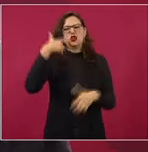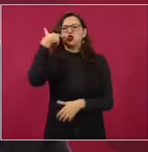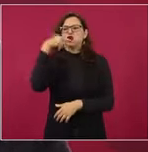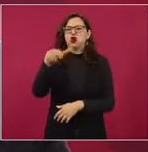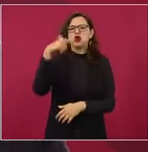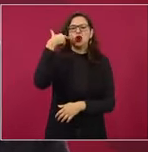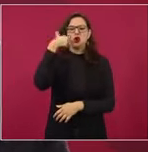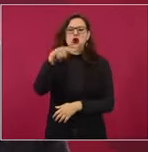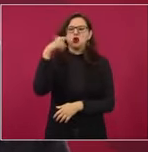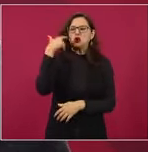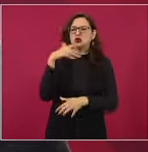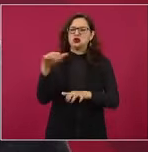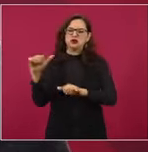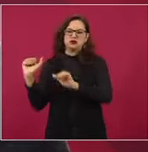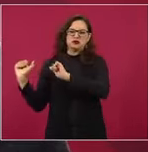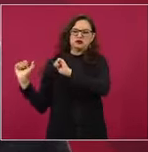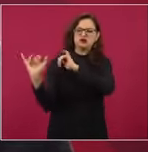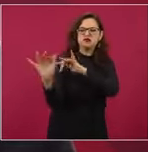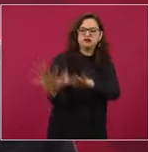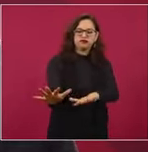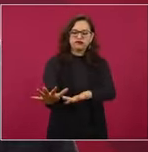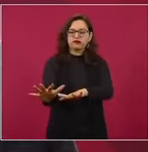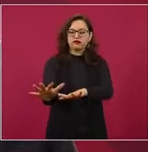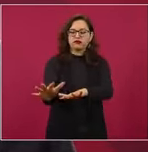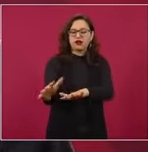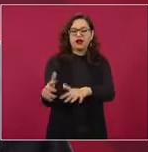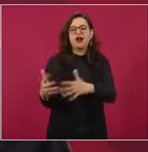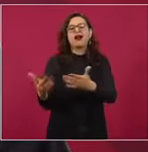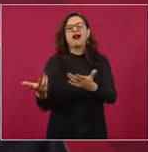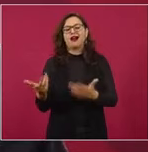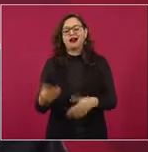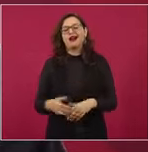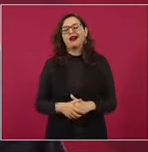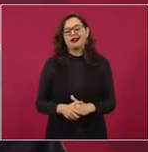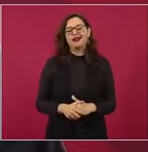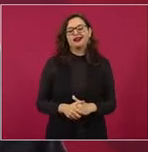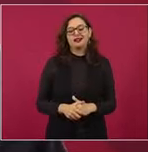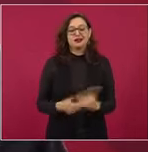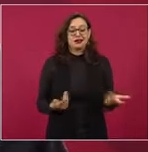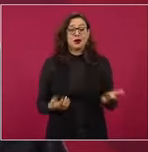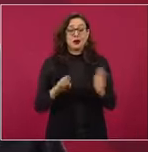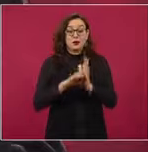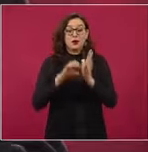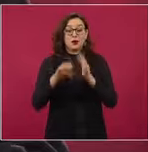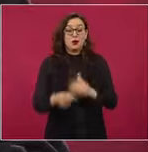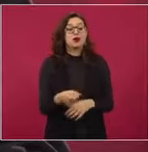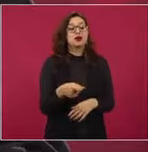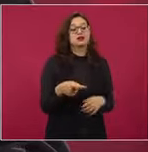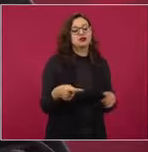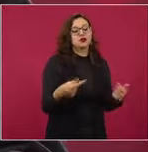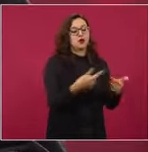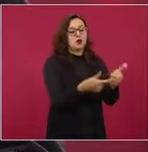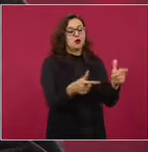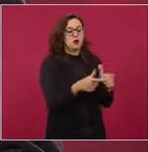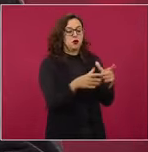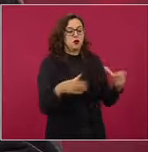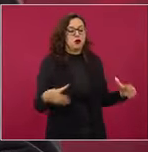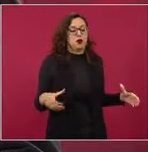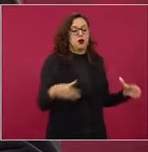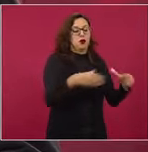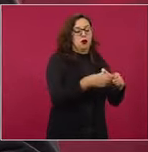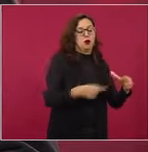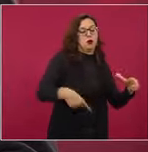Claudio X. González y los abogado Ramón Cosío,